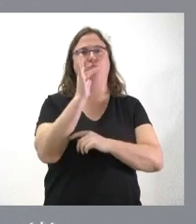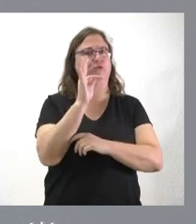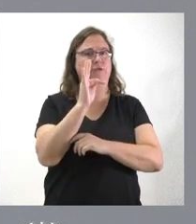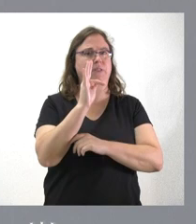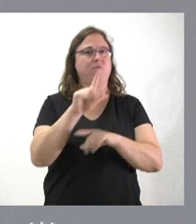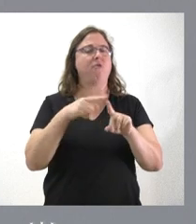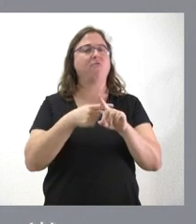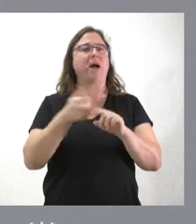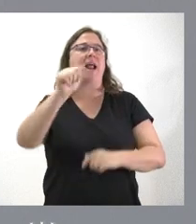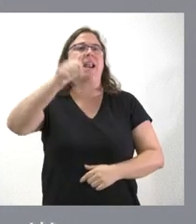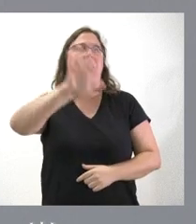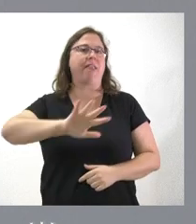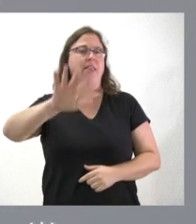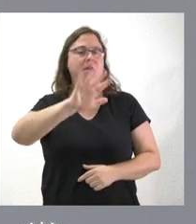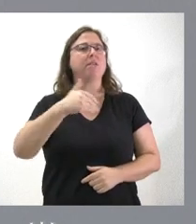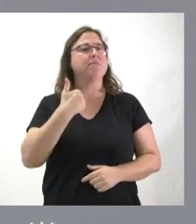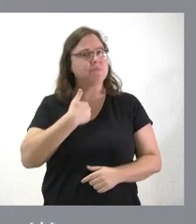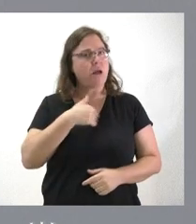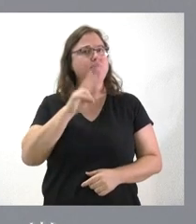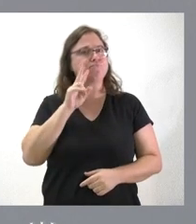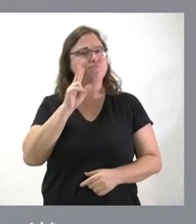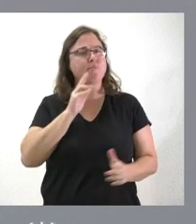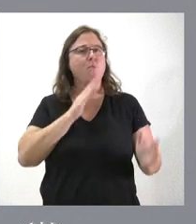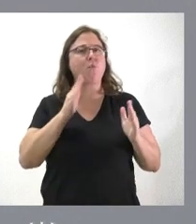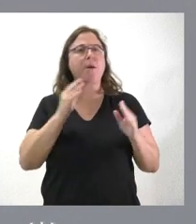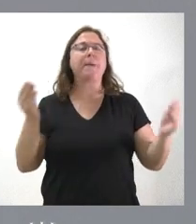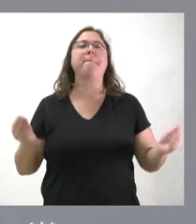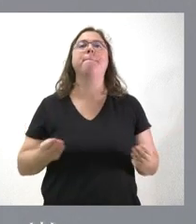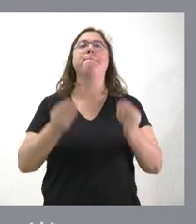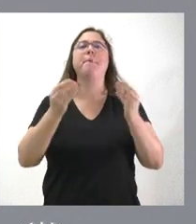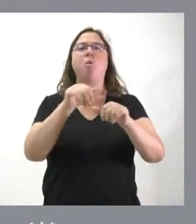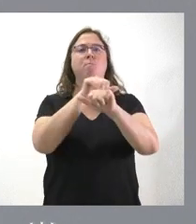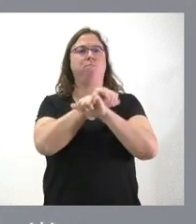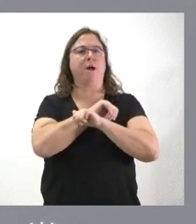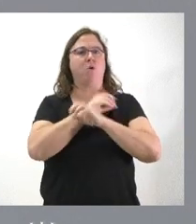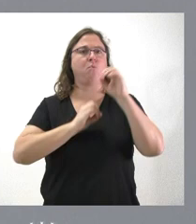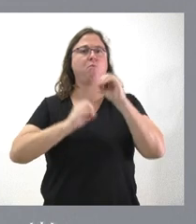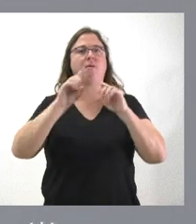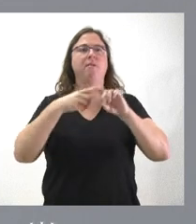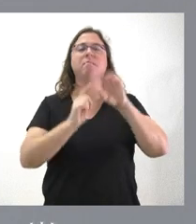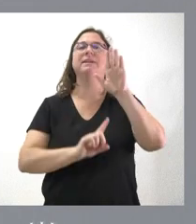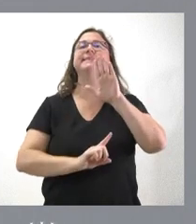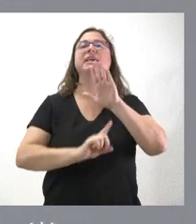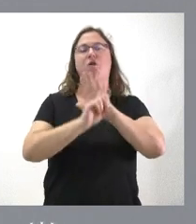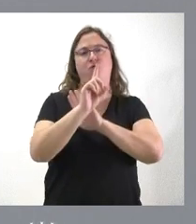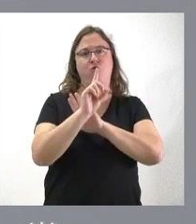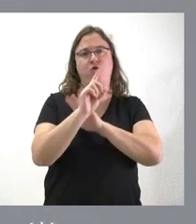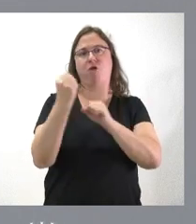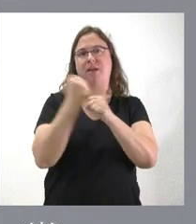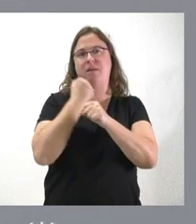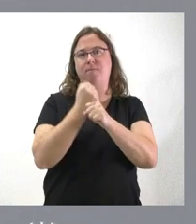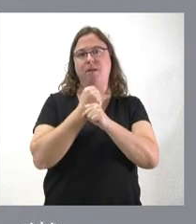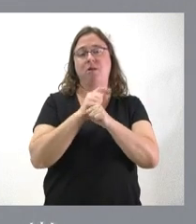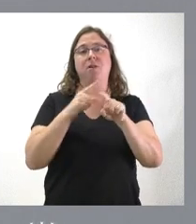nacional. Lo hemos visto en otros momentos con nuestra mejor tasa de paro y nuestra mejor evolución en términos de empleo, con nuestra